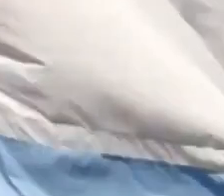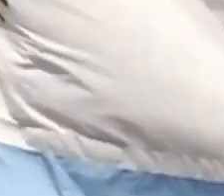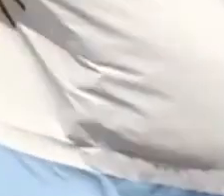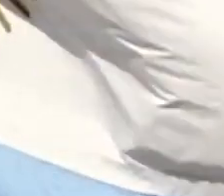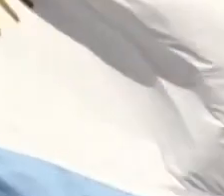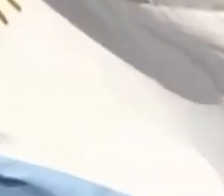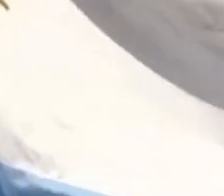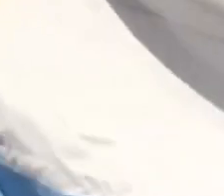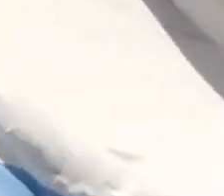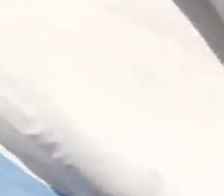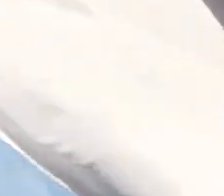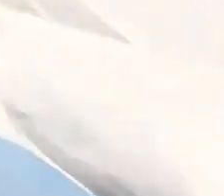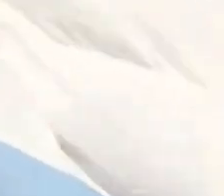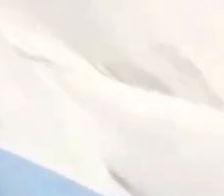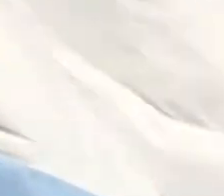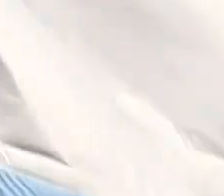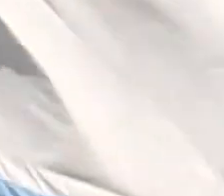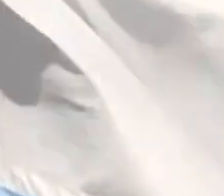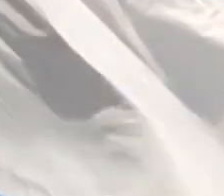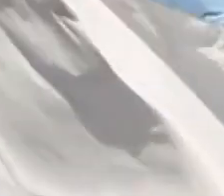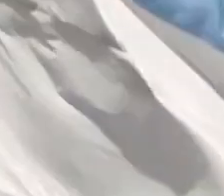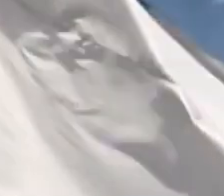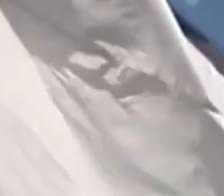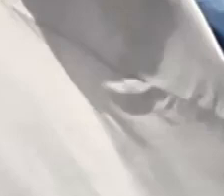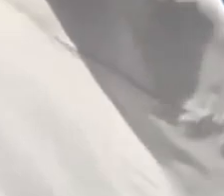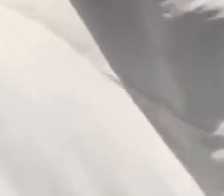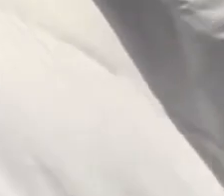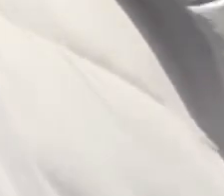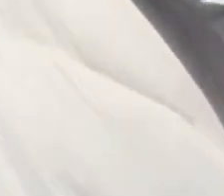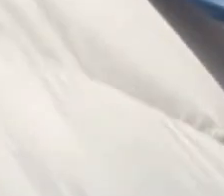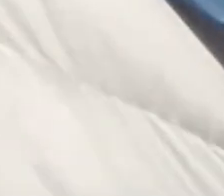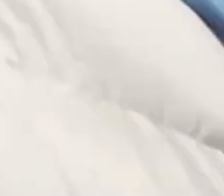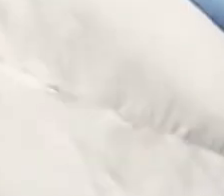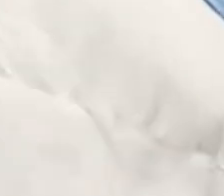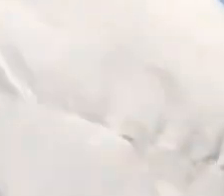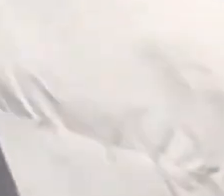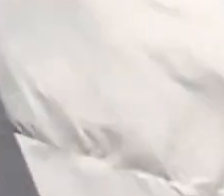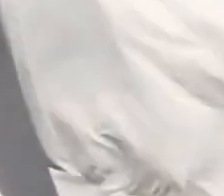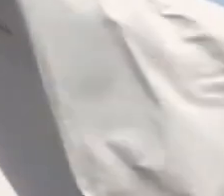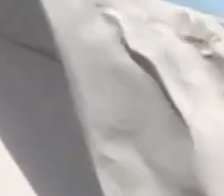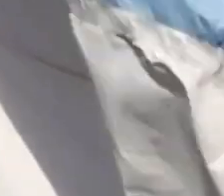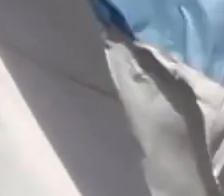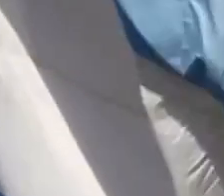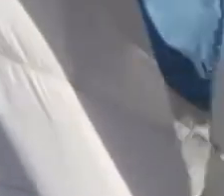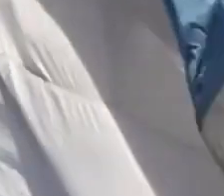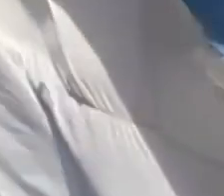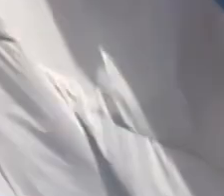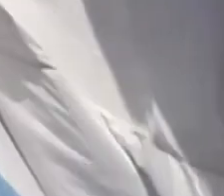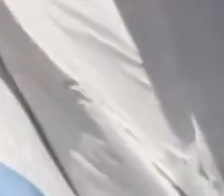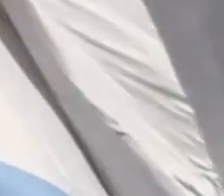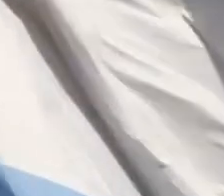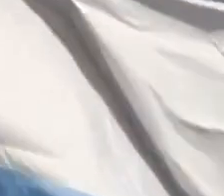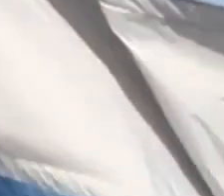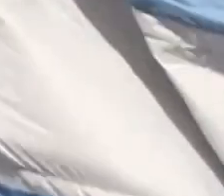de la Afirmación de los Derechos Argentinos sobre las Islas Malvinas, Georgias del Sur y Sandwich del Sur y los espacios marítimos circundantes,